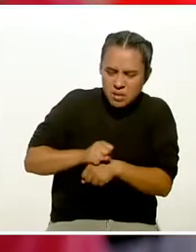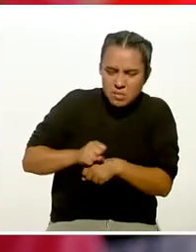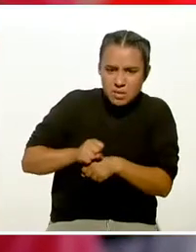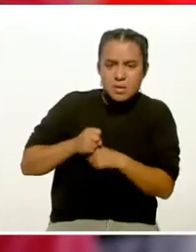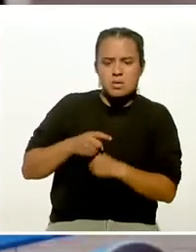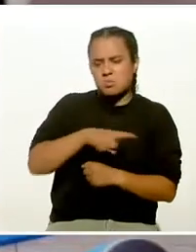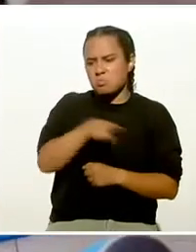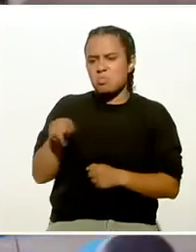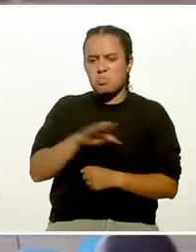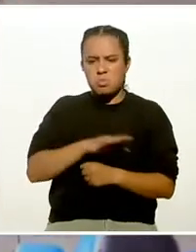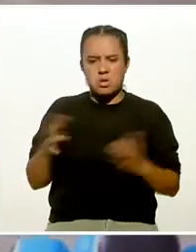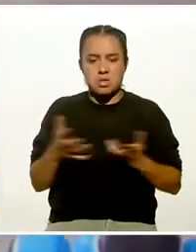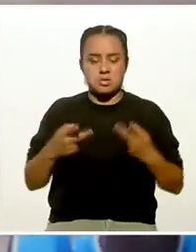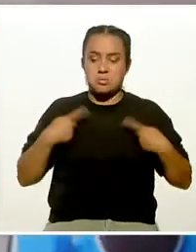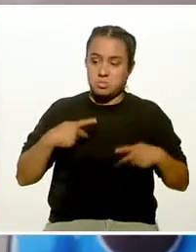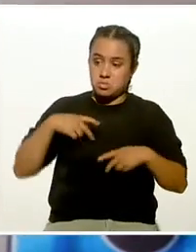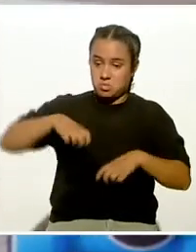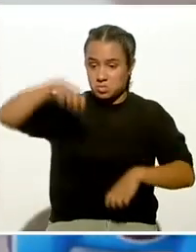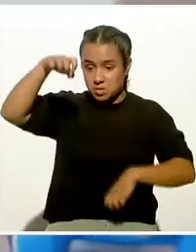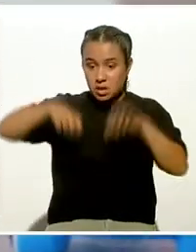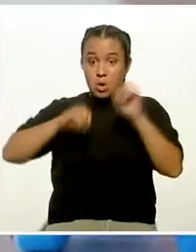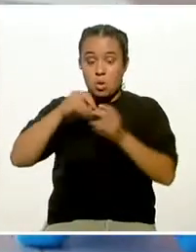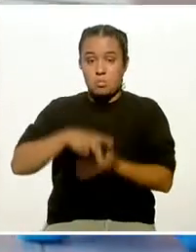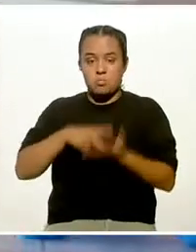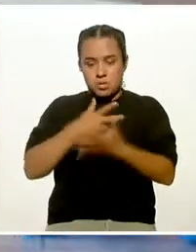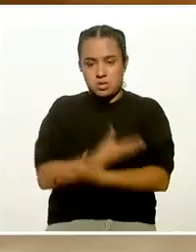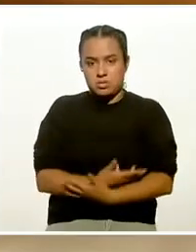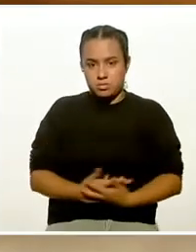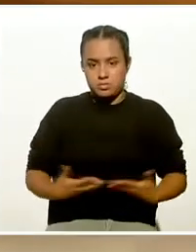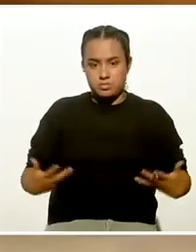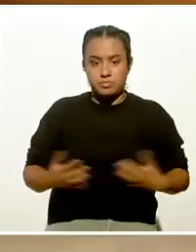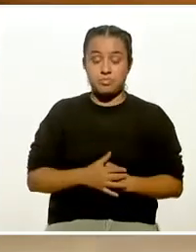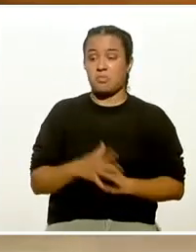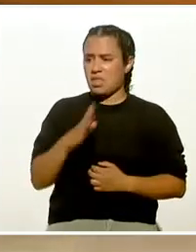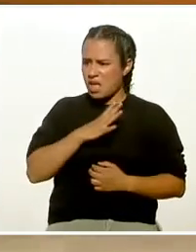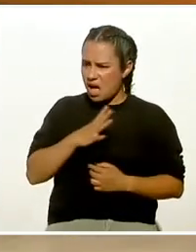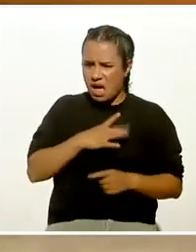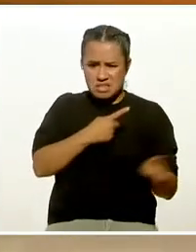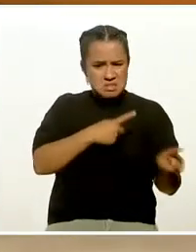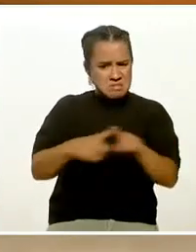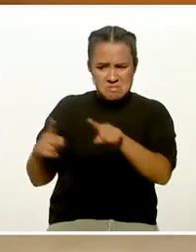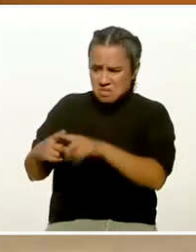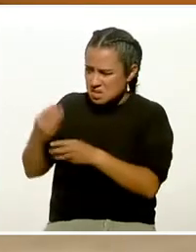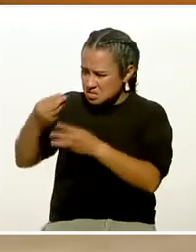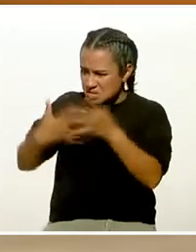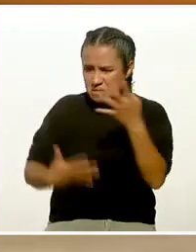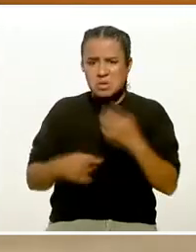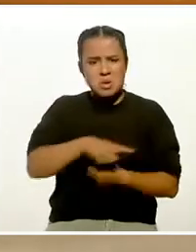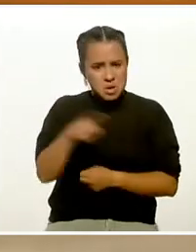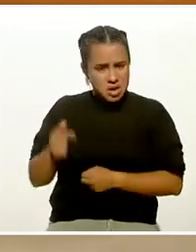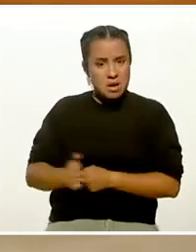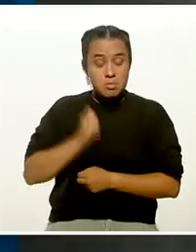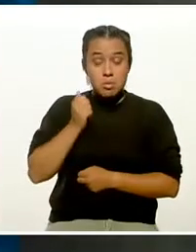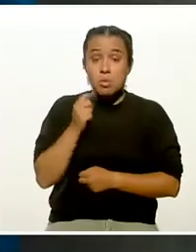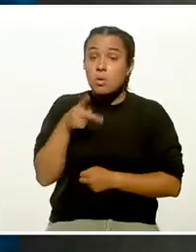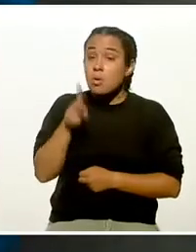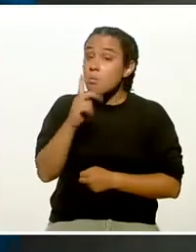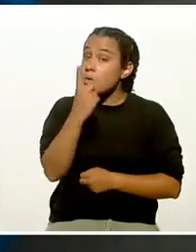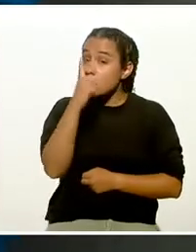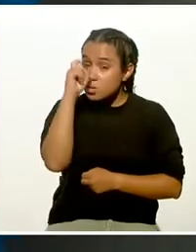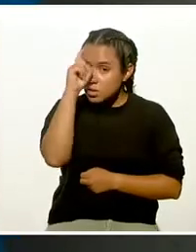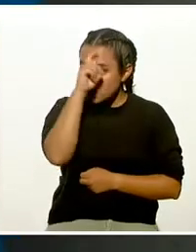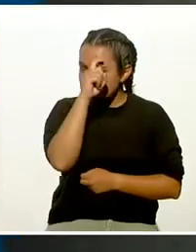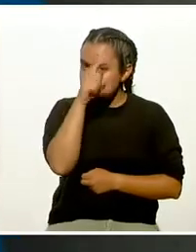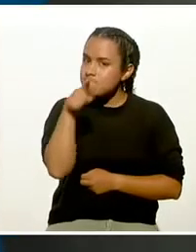practicar personas mayores o con sobrepeso. Hay opciones para ejercitarse. El reto es tomar